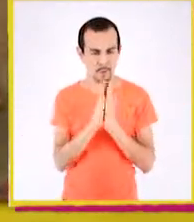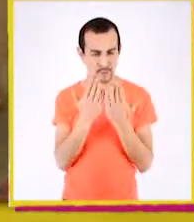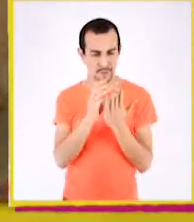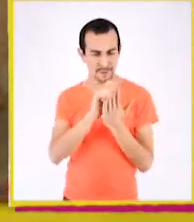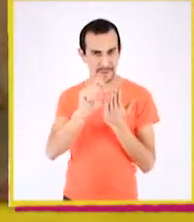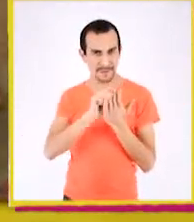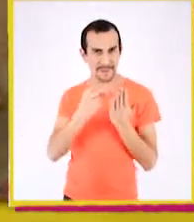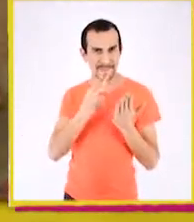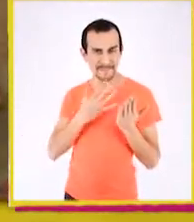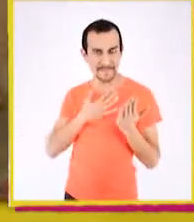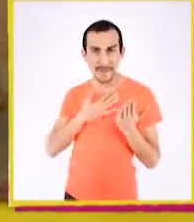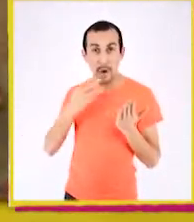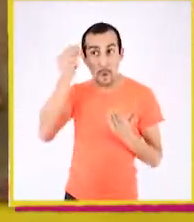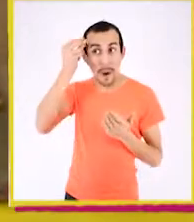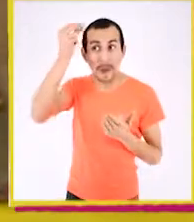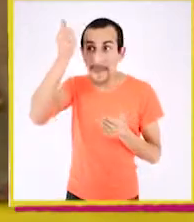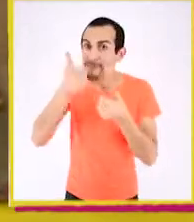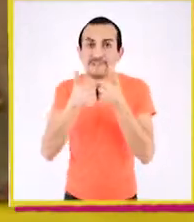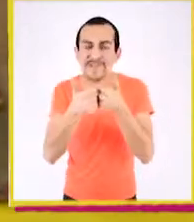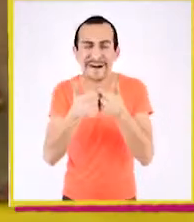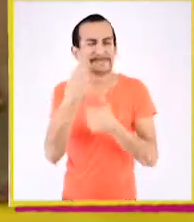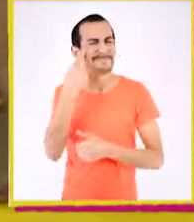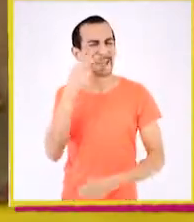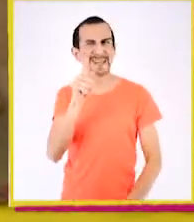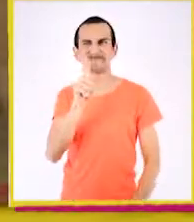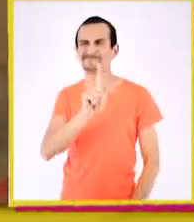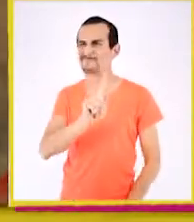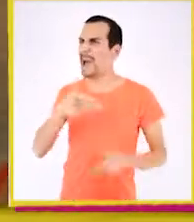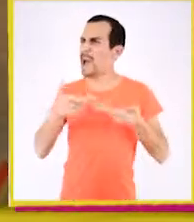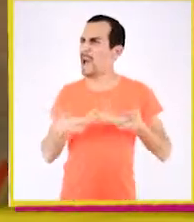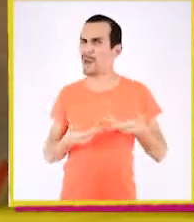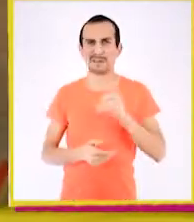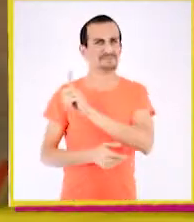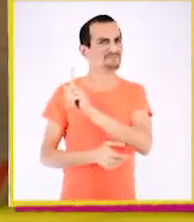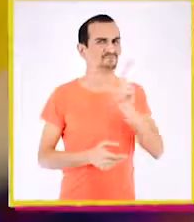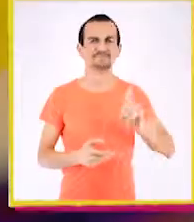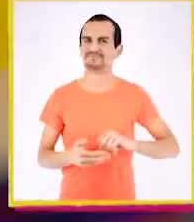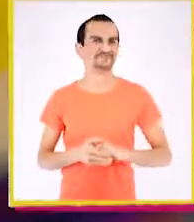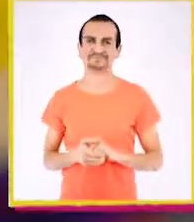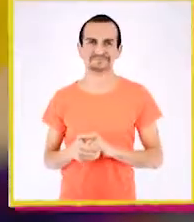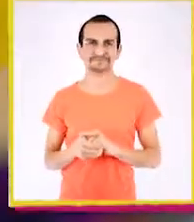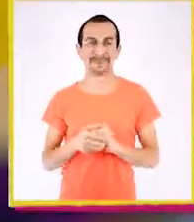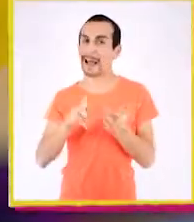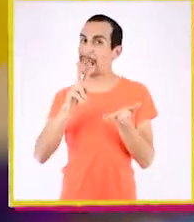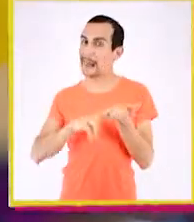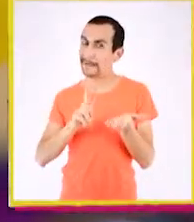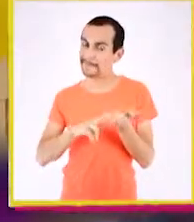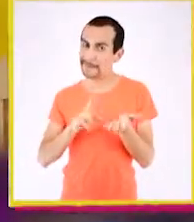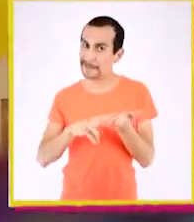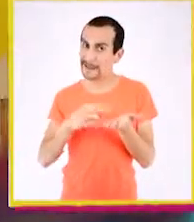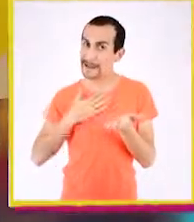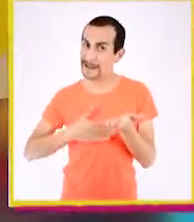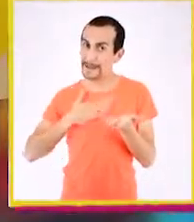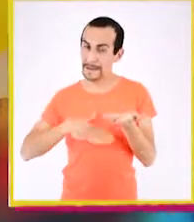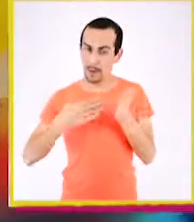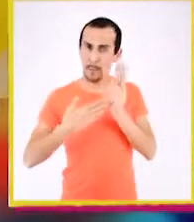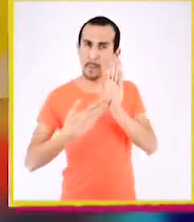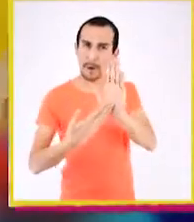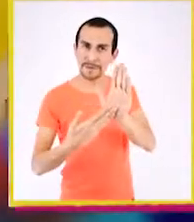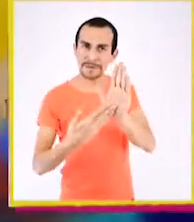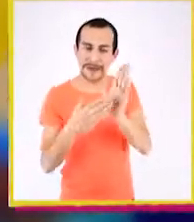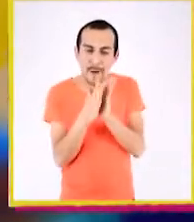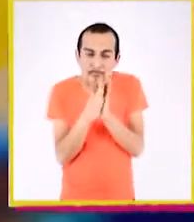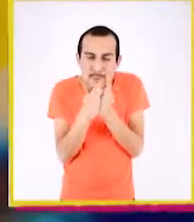¡Un diario de vida! ¡Qué buena idea! Pero no, no ahora. La verdad es que les quiero